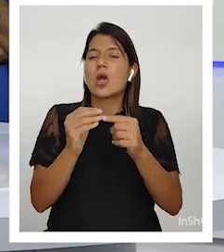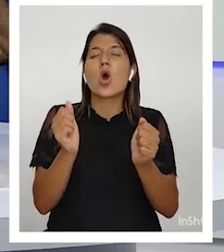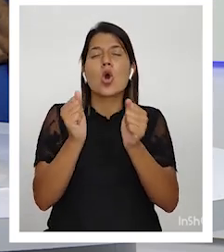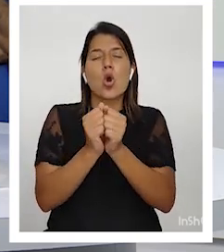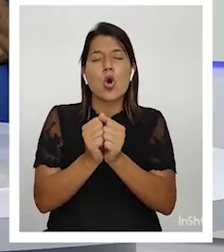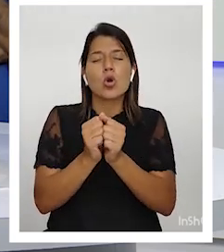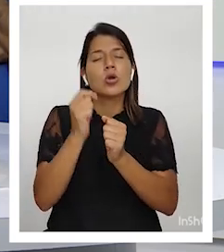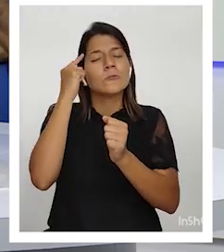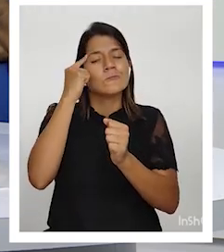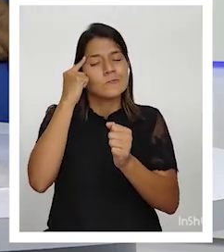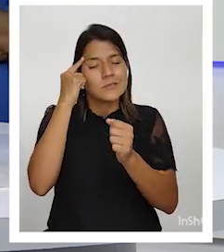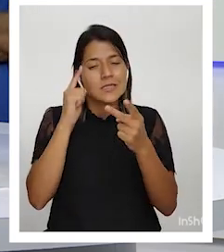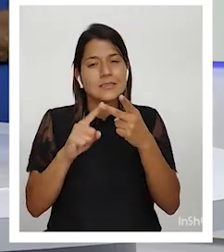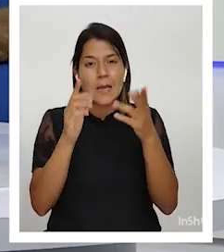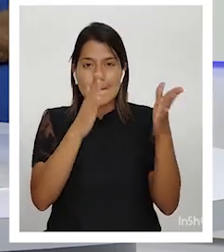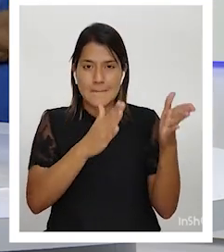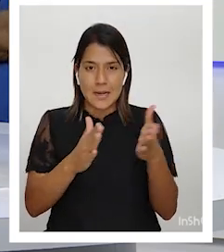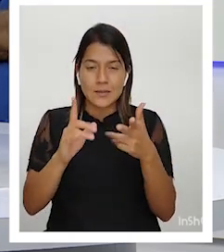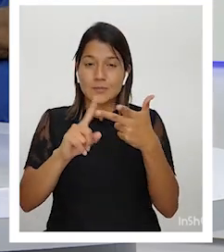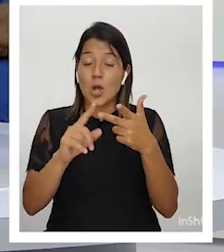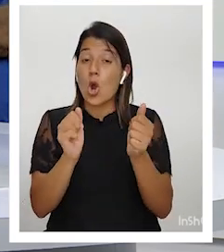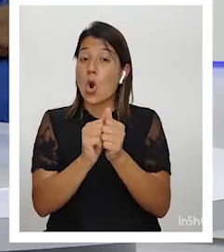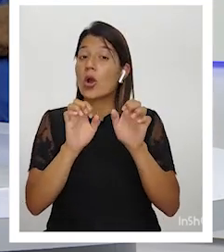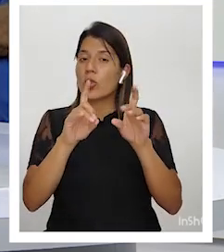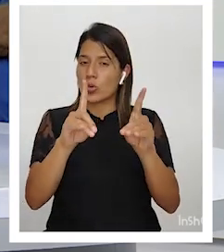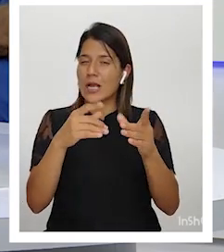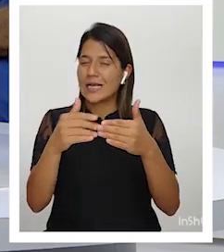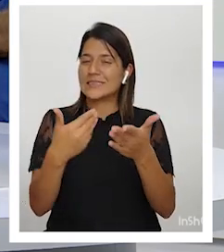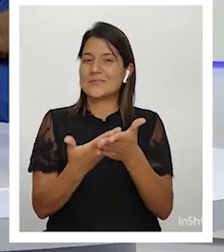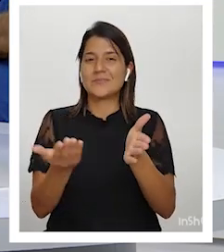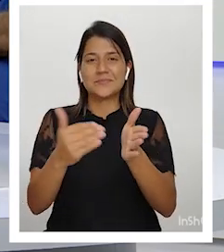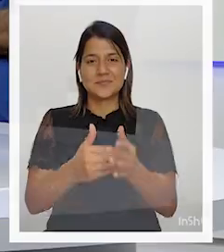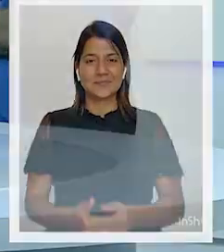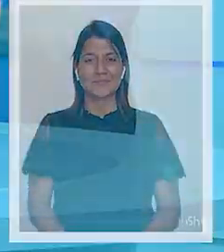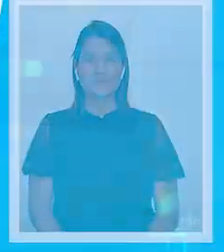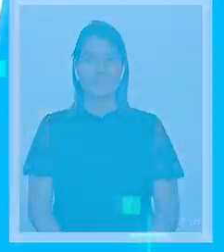con planificación sobre todo con educación ya volvemos